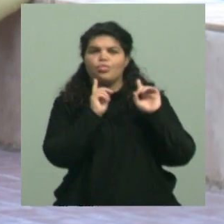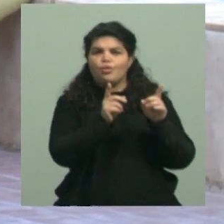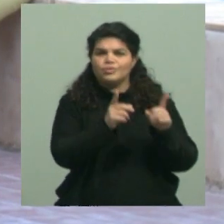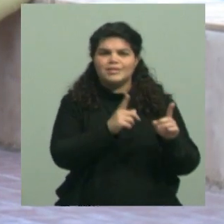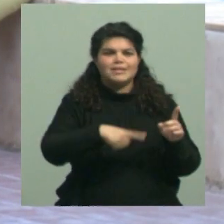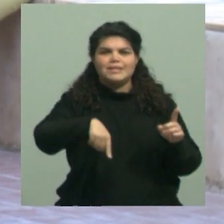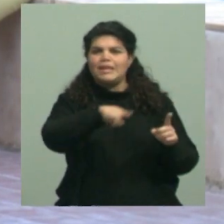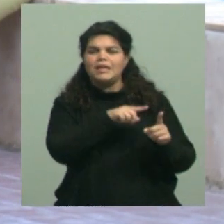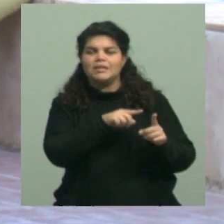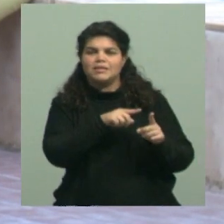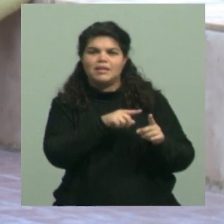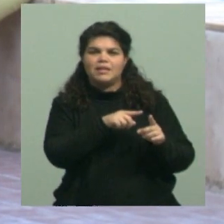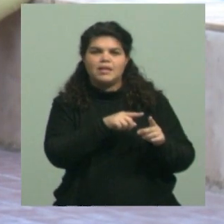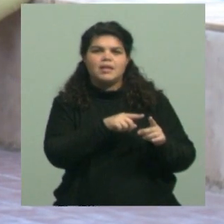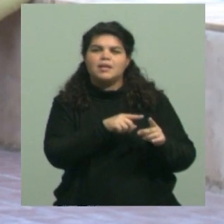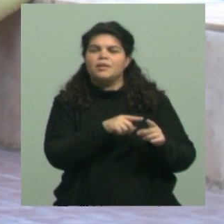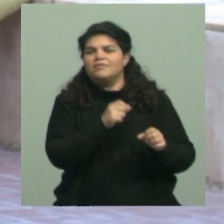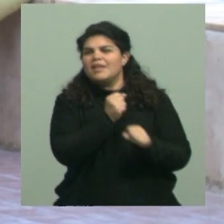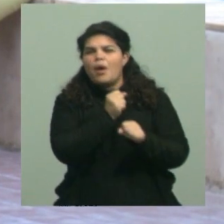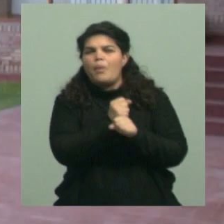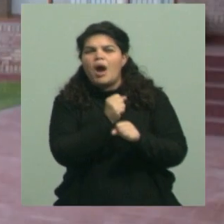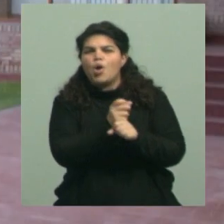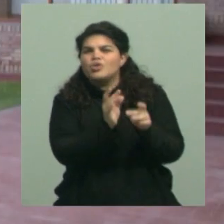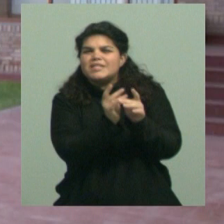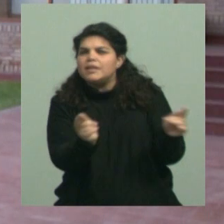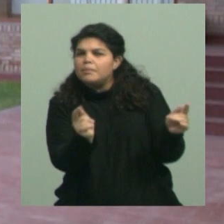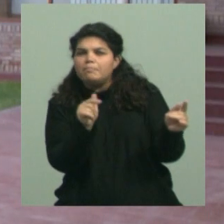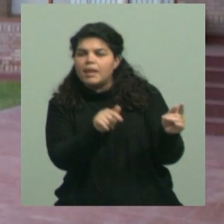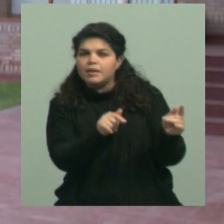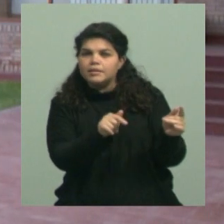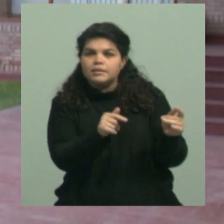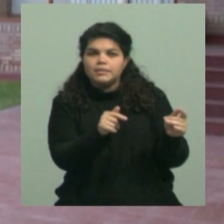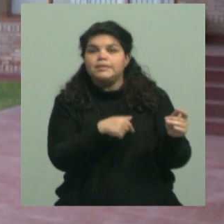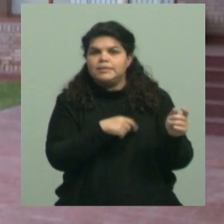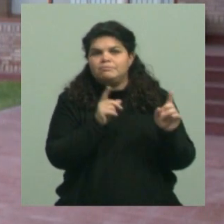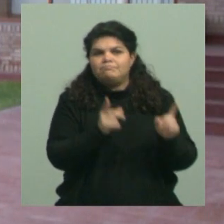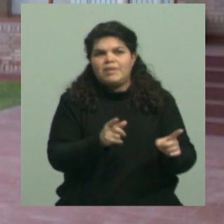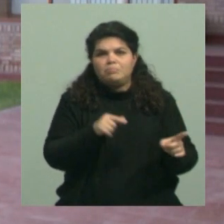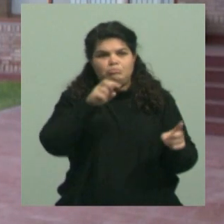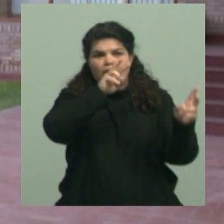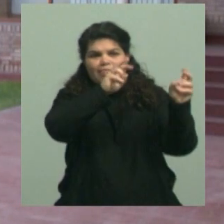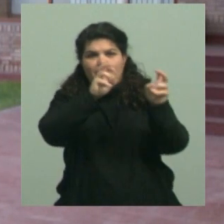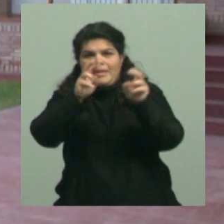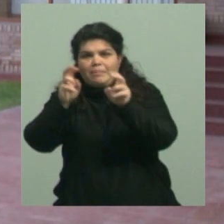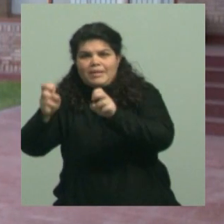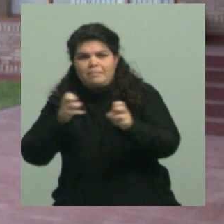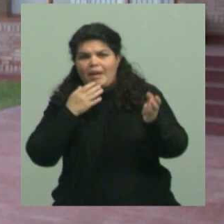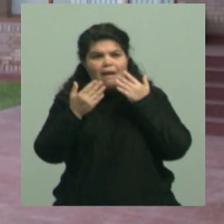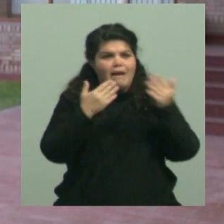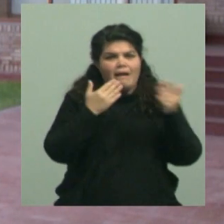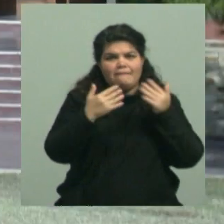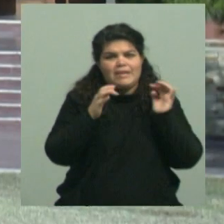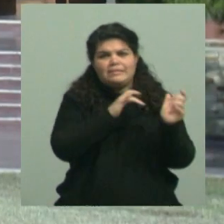dedicaciones simples sobre todo, entonces estos son los temas que necesitamos dialogar y resolver con